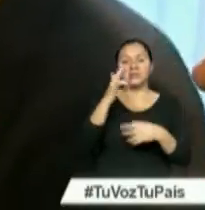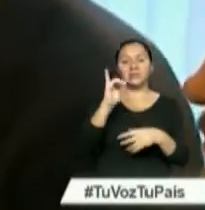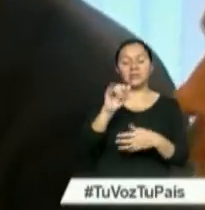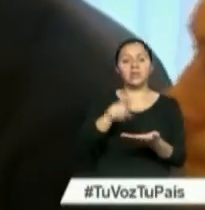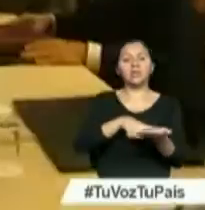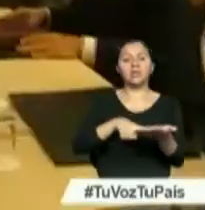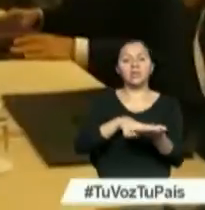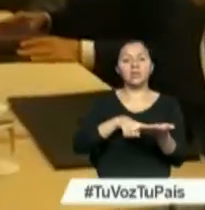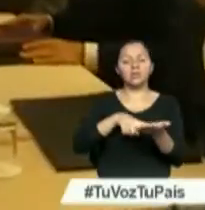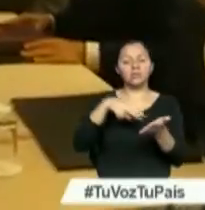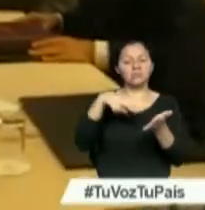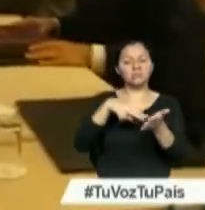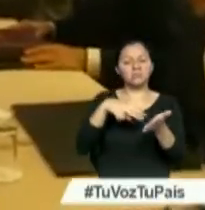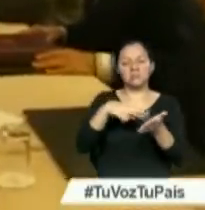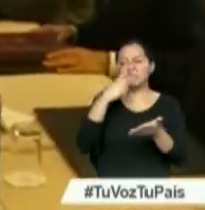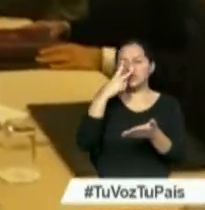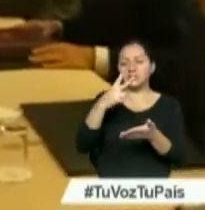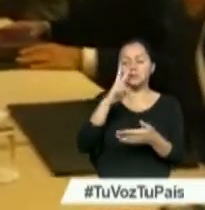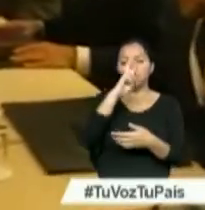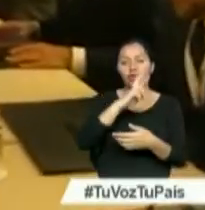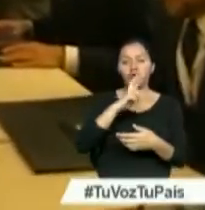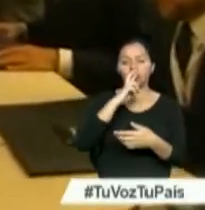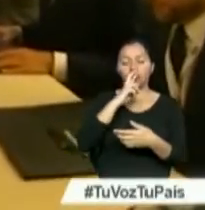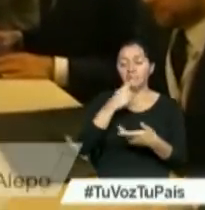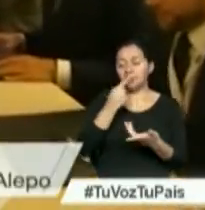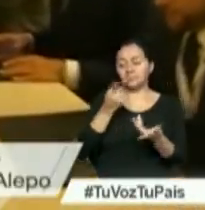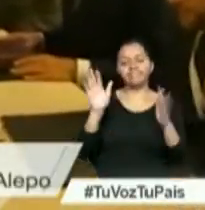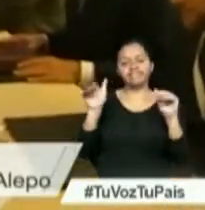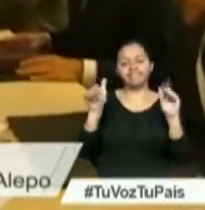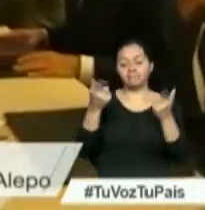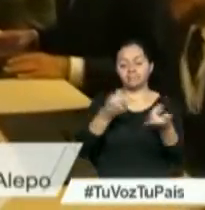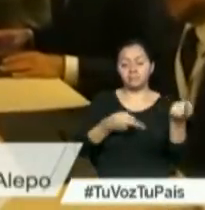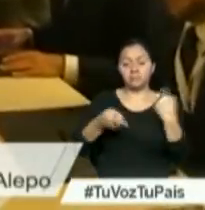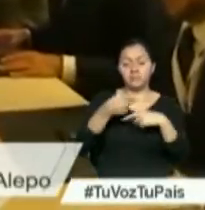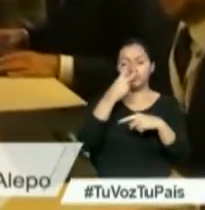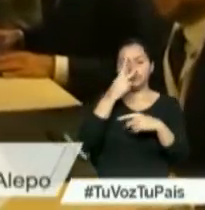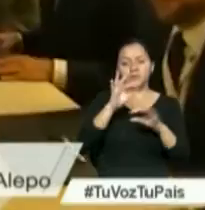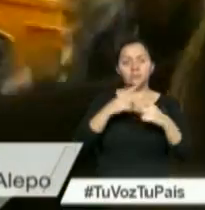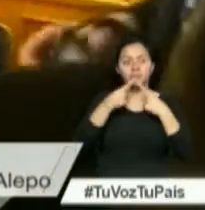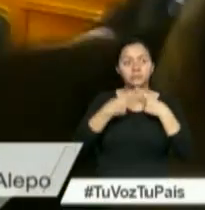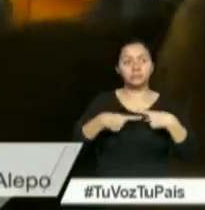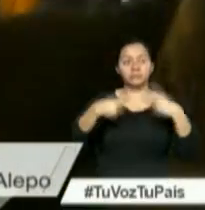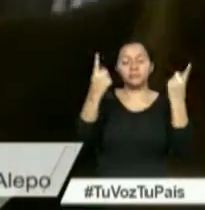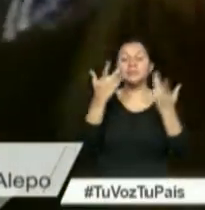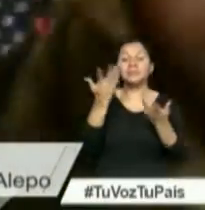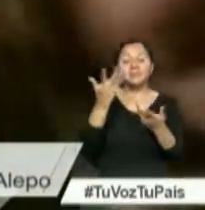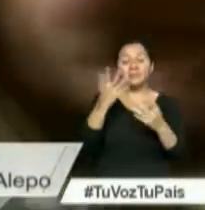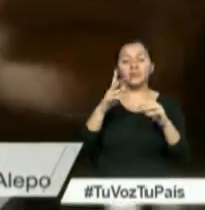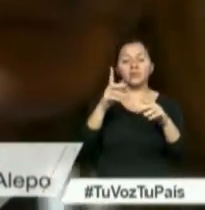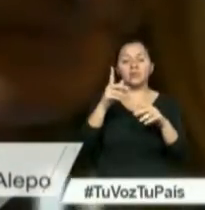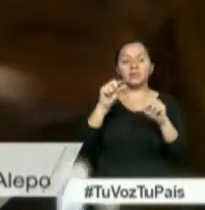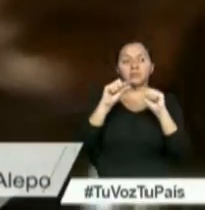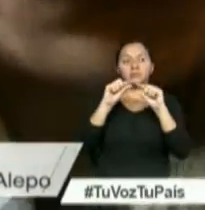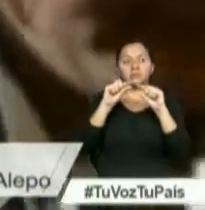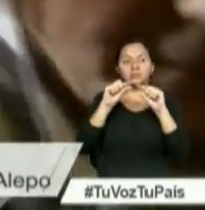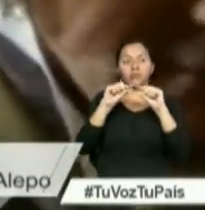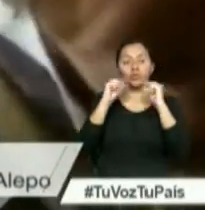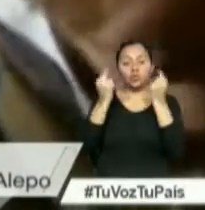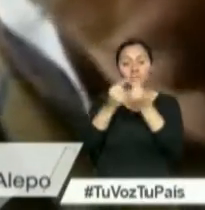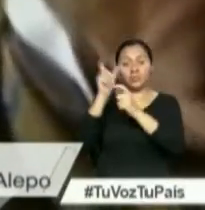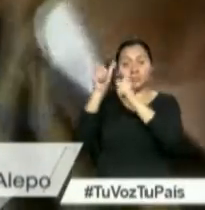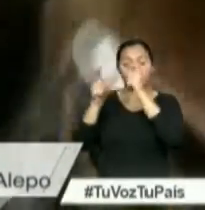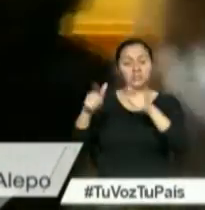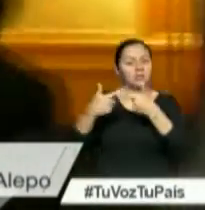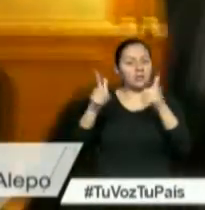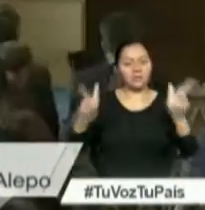en Roma con sabor a despedida. Lo más destacado ha sido el anuncio de Lavrov de que los convoyes humanitarios tienen vía